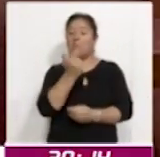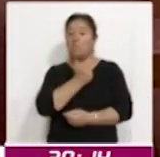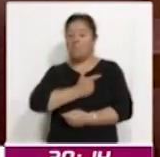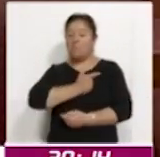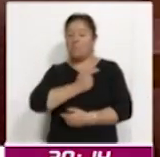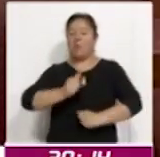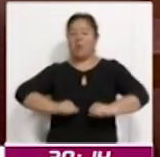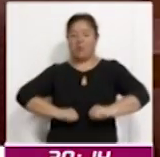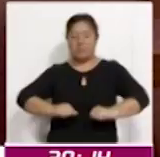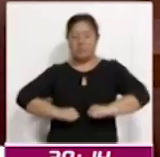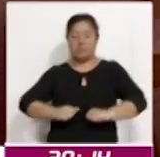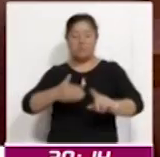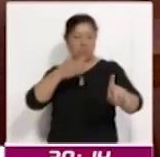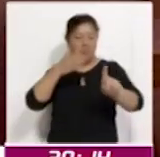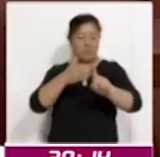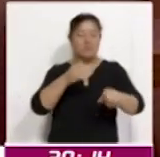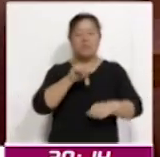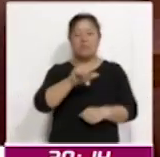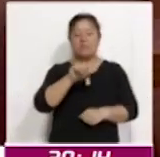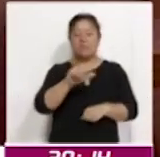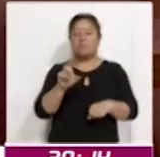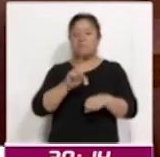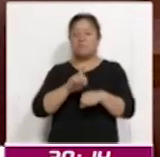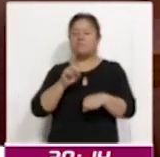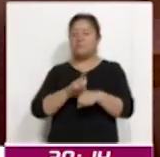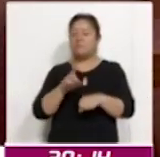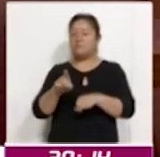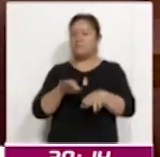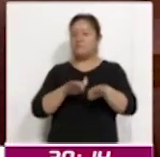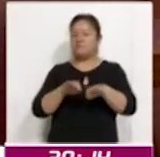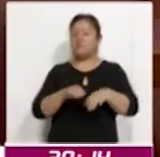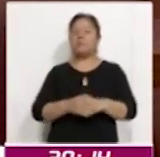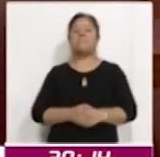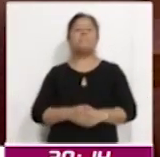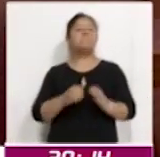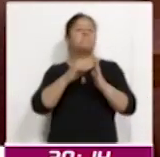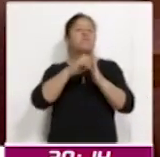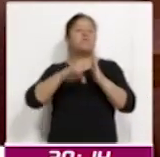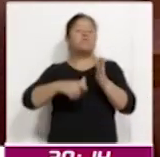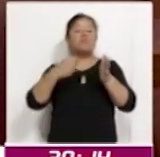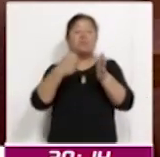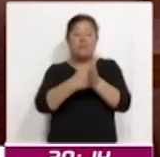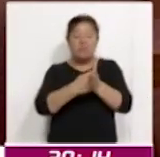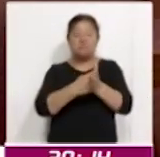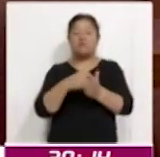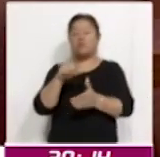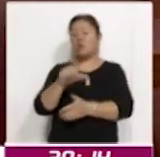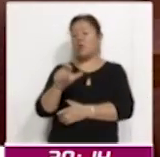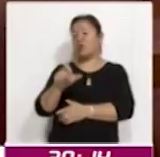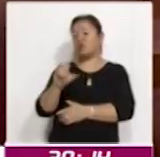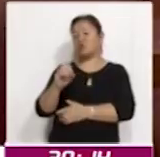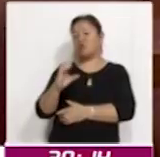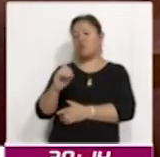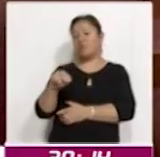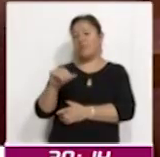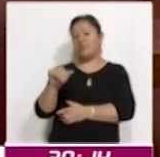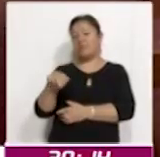en torno a los 16 días de activismo. Está entre ellos Tlaxco, Ashokomanitla,